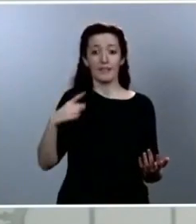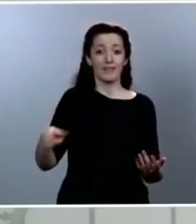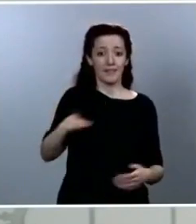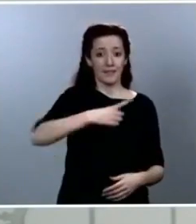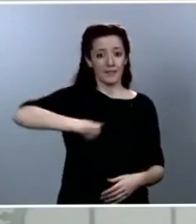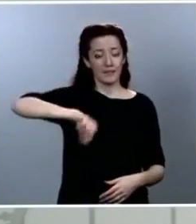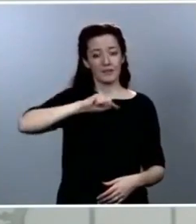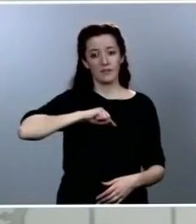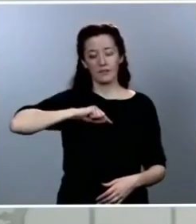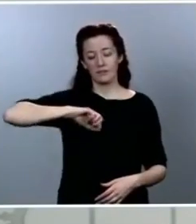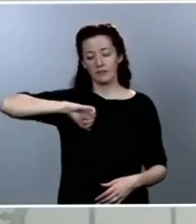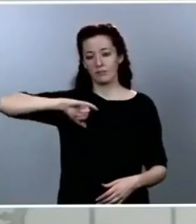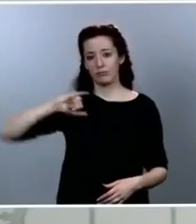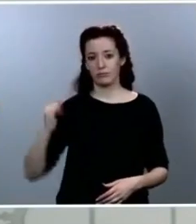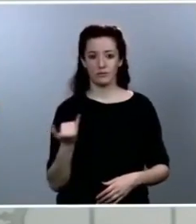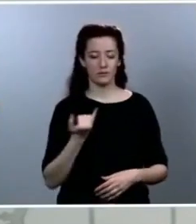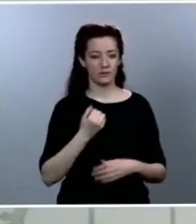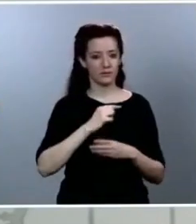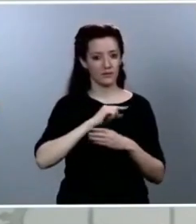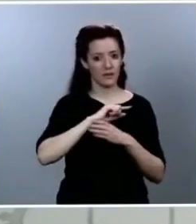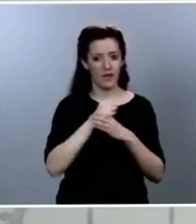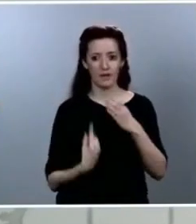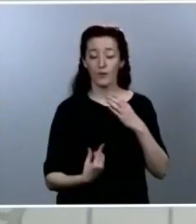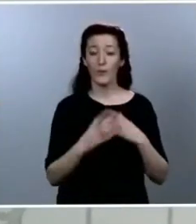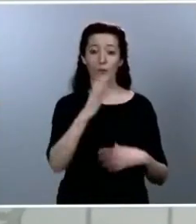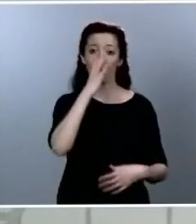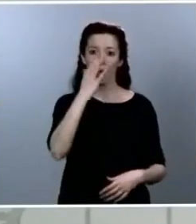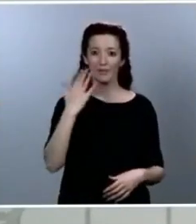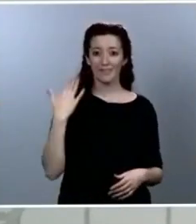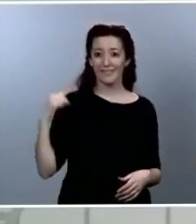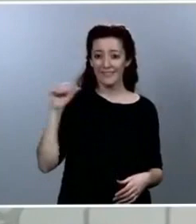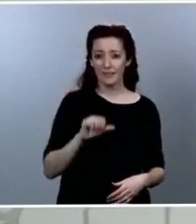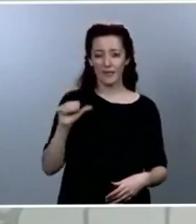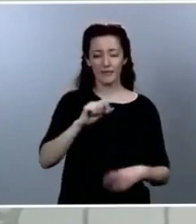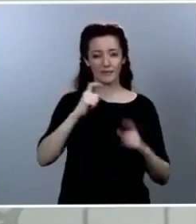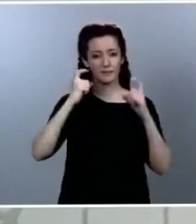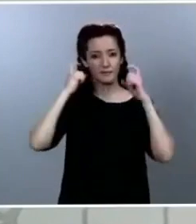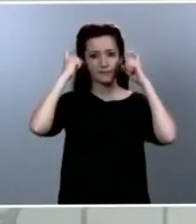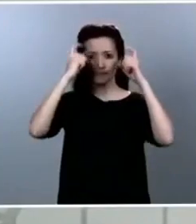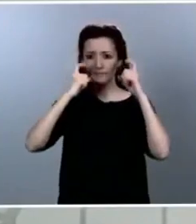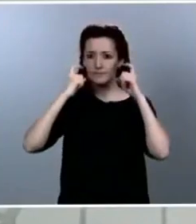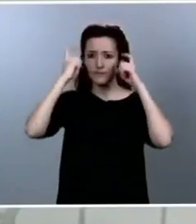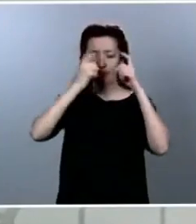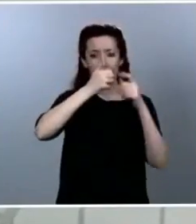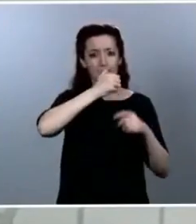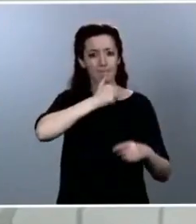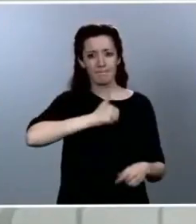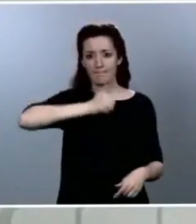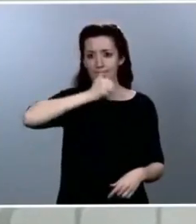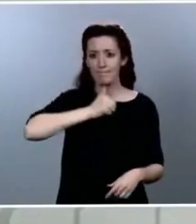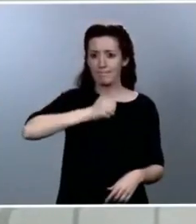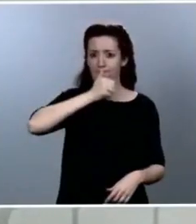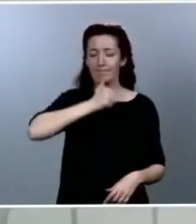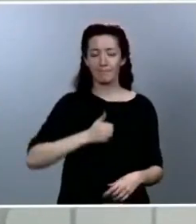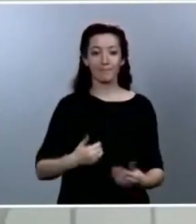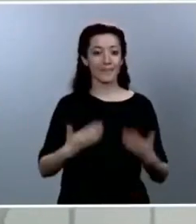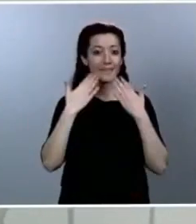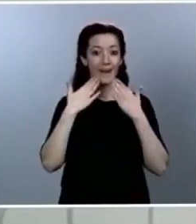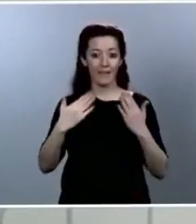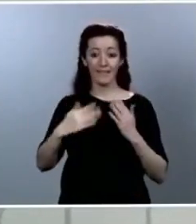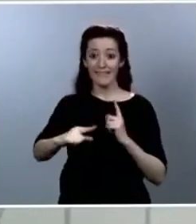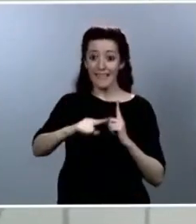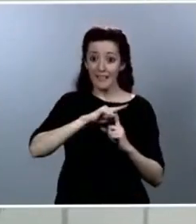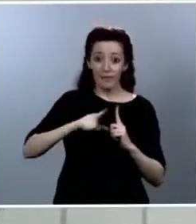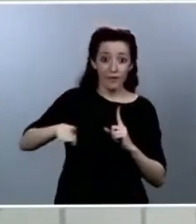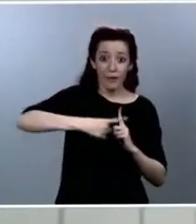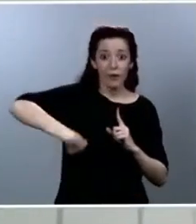realizado en estas pasadas semanas. Con el sacrificio de todos hemos contenido la propagación del virus y estamos achicando cada vez más